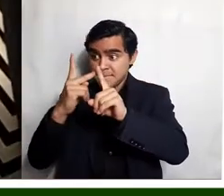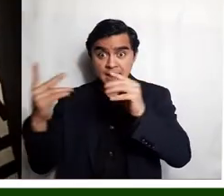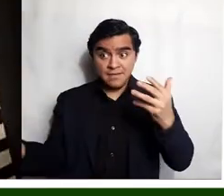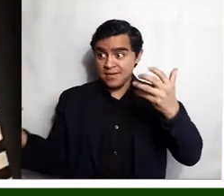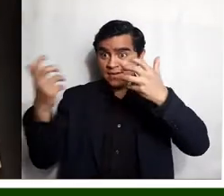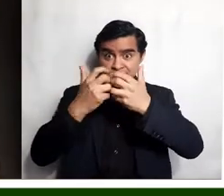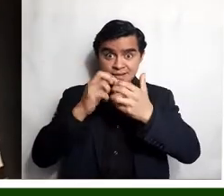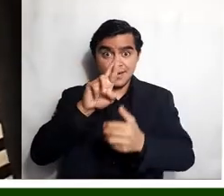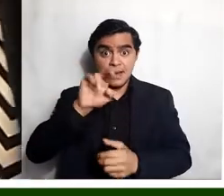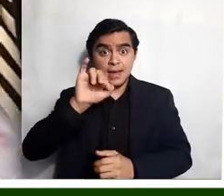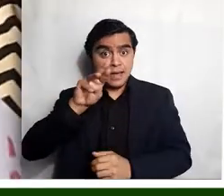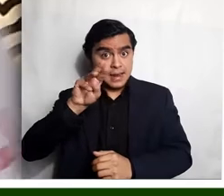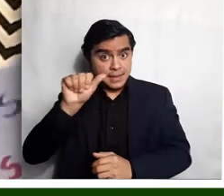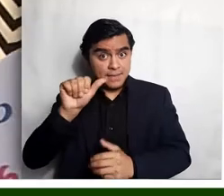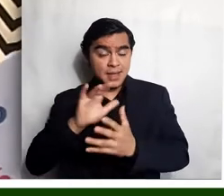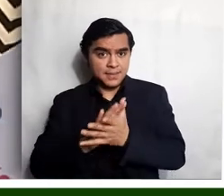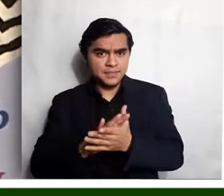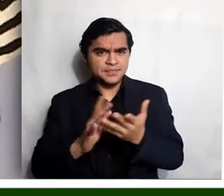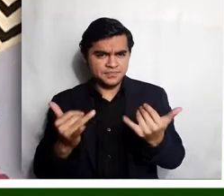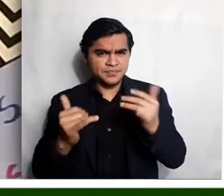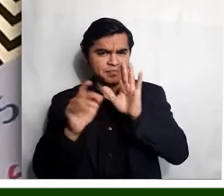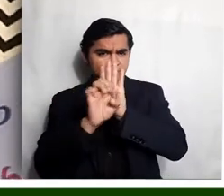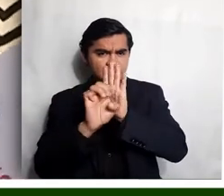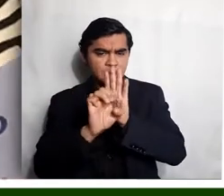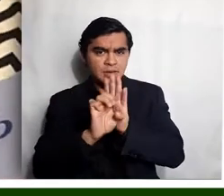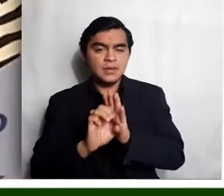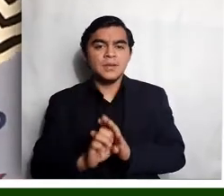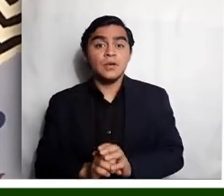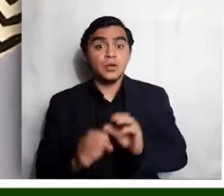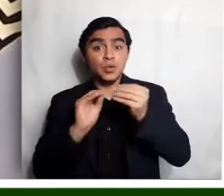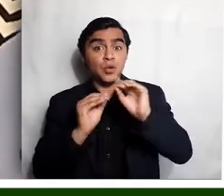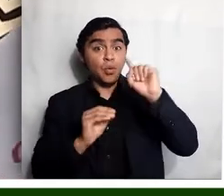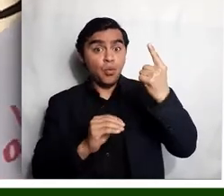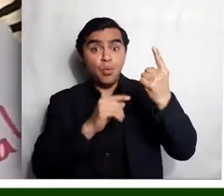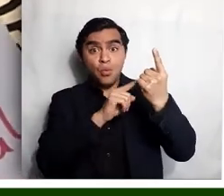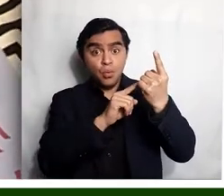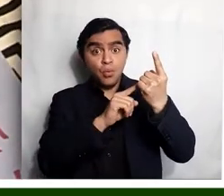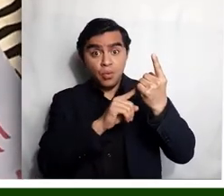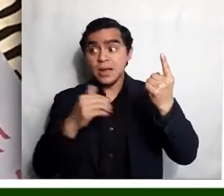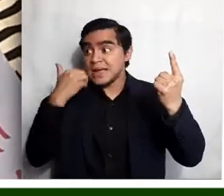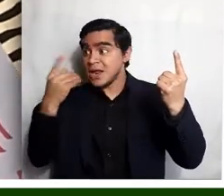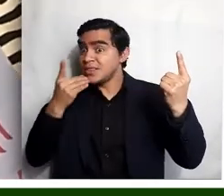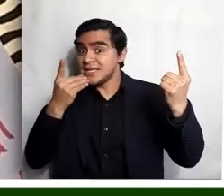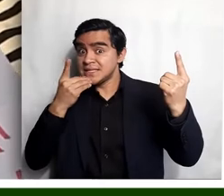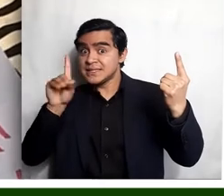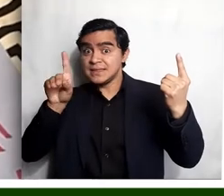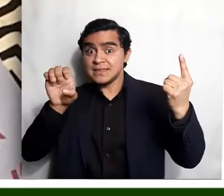cada uno de los números que yo quisiera. Aquí les pongo un ejemplo. Si digo uno, quiero desayuno.